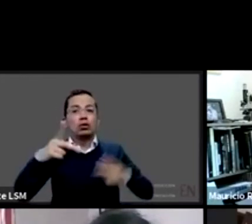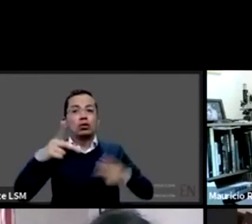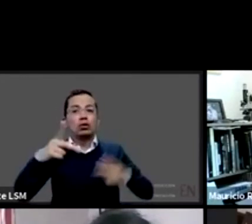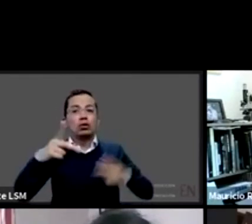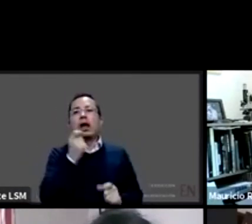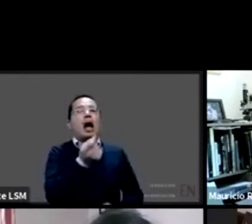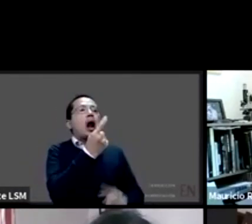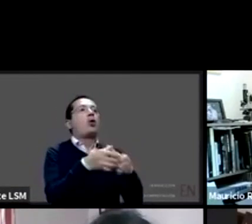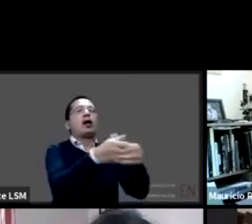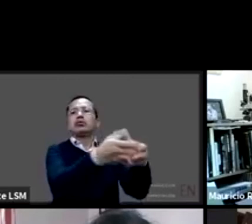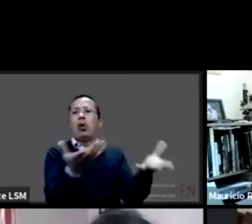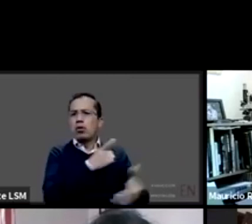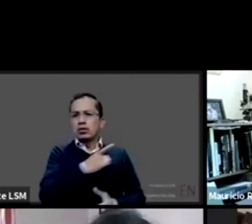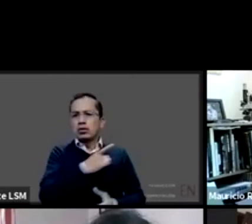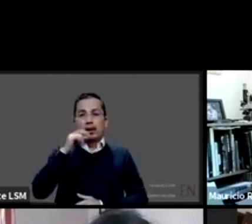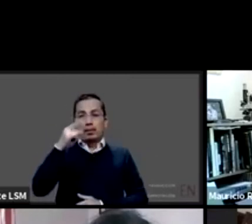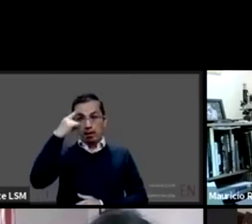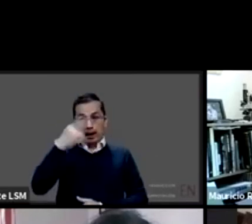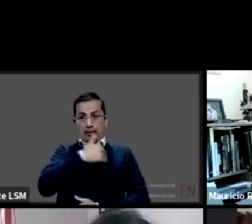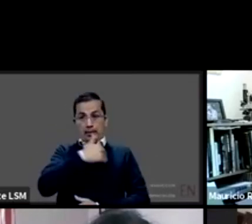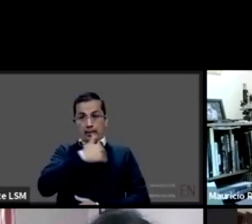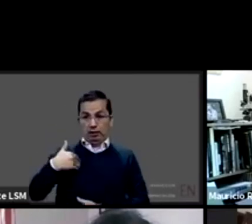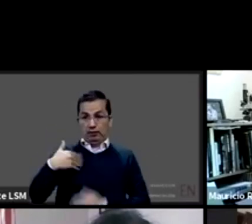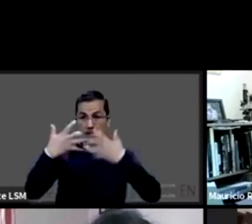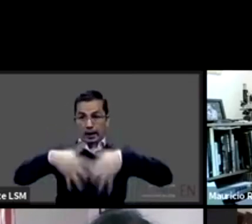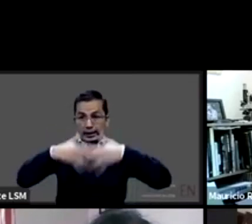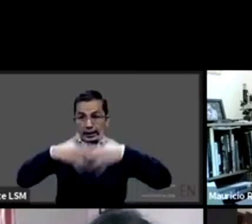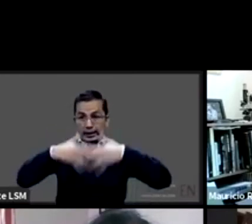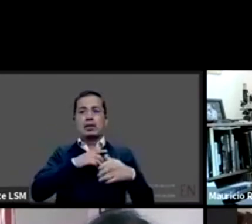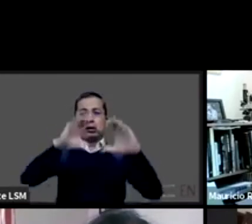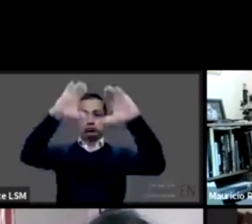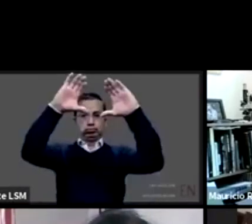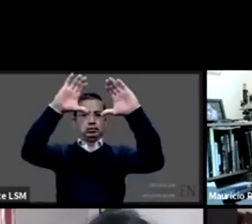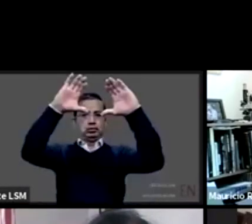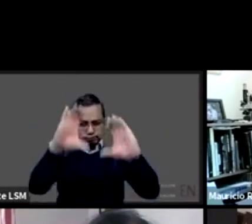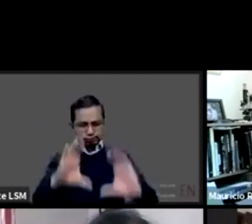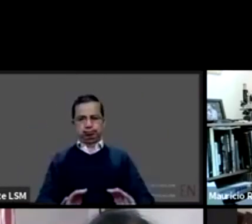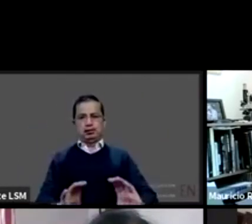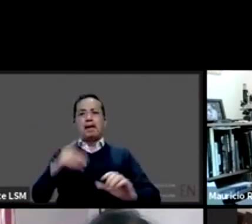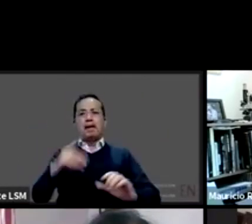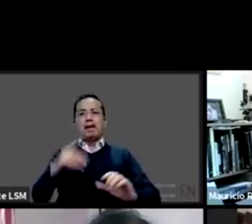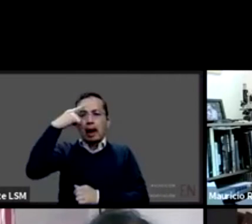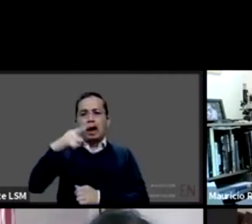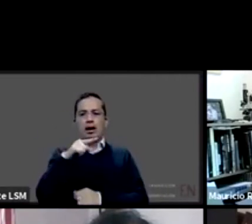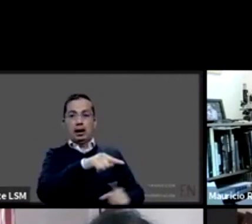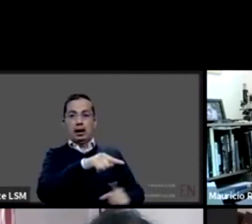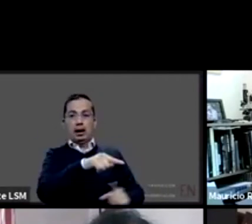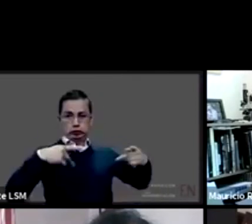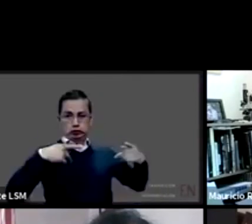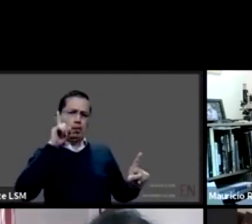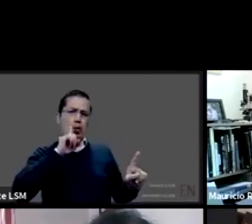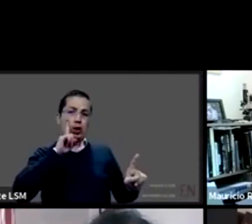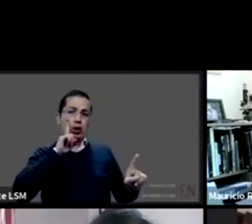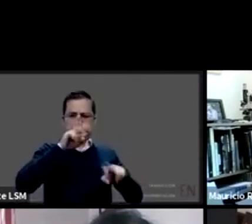mastógrafo baje lo suficiente a nivel de una persona, de una mujer usuaria de silla de ruedas para hacerle el estudio